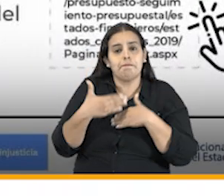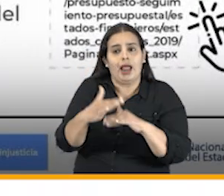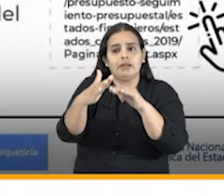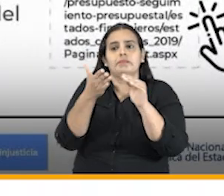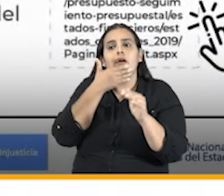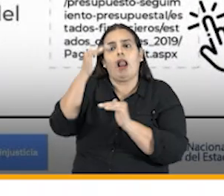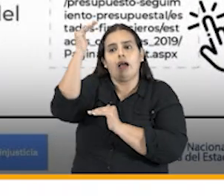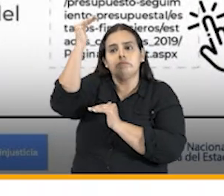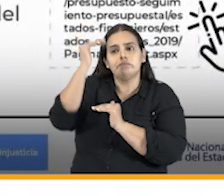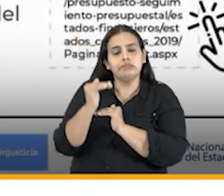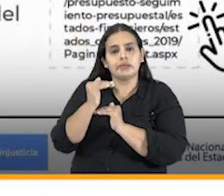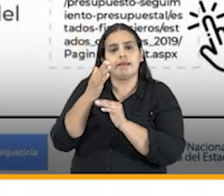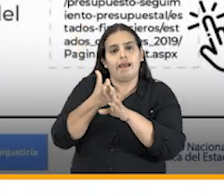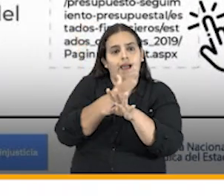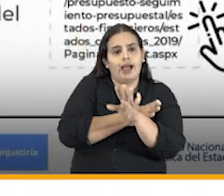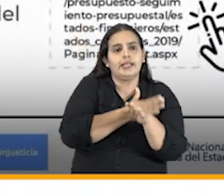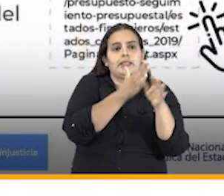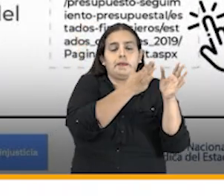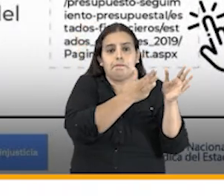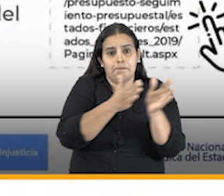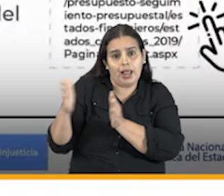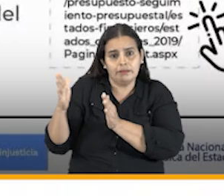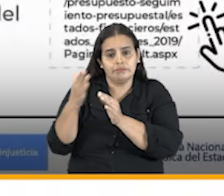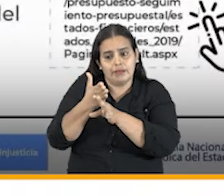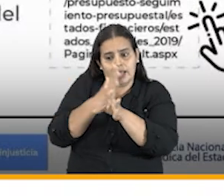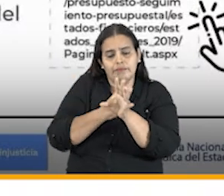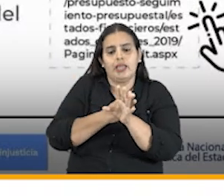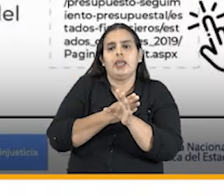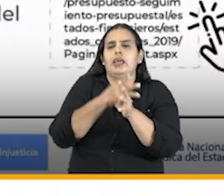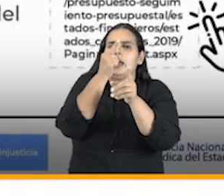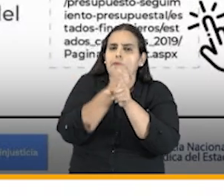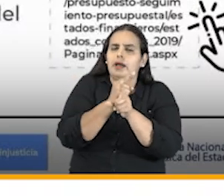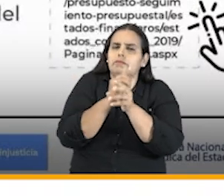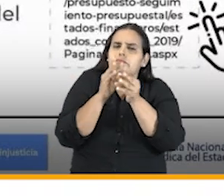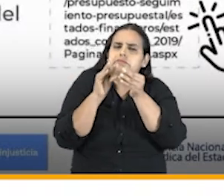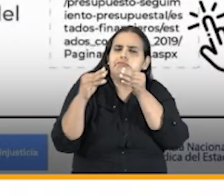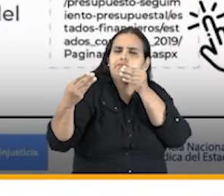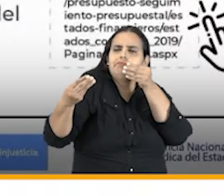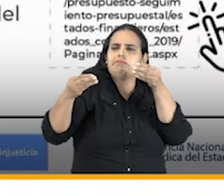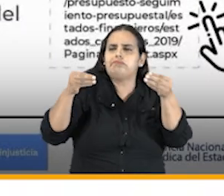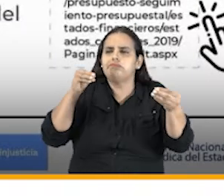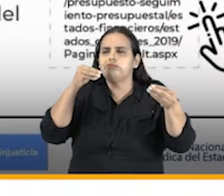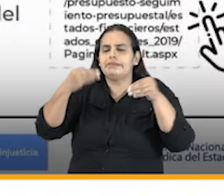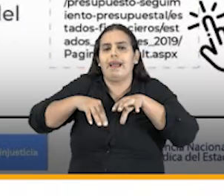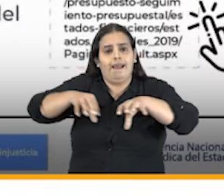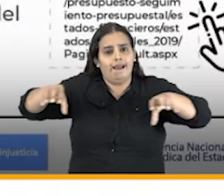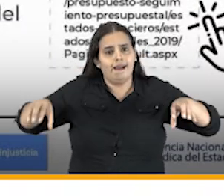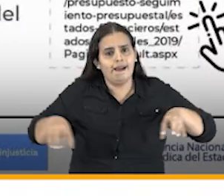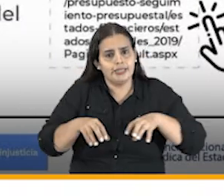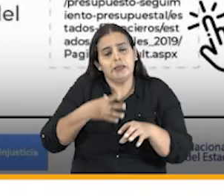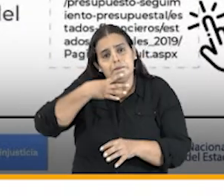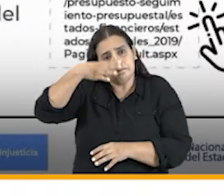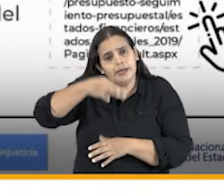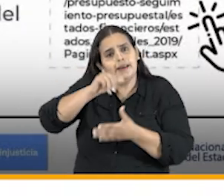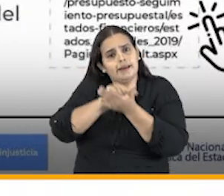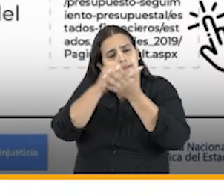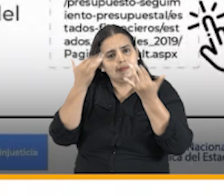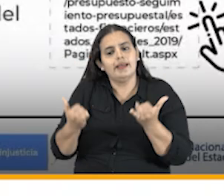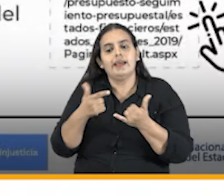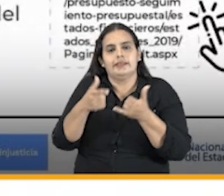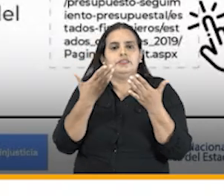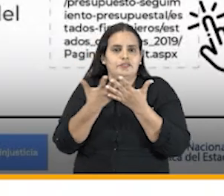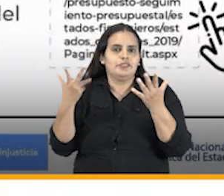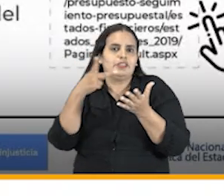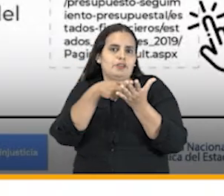es decir lo que se planea al comienzo de la vigencia fiscal se ajuste mucho más a lo que se ejecute en realidad así las